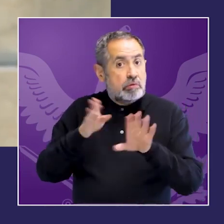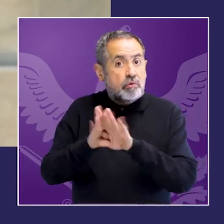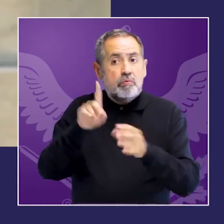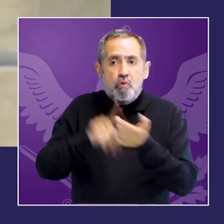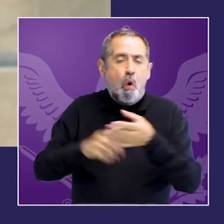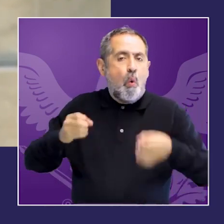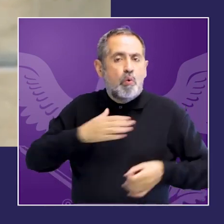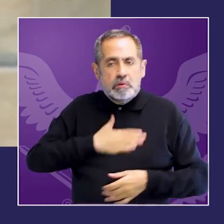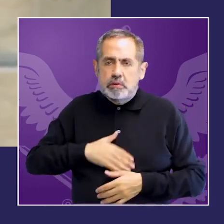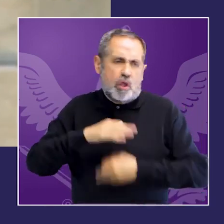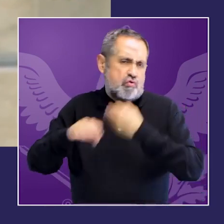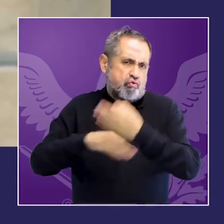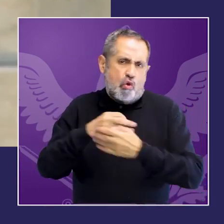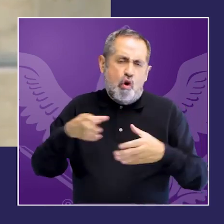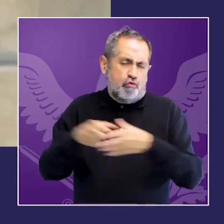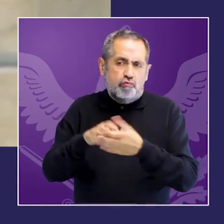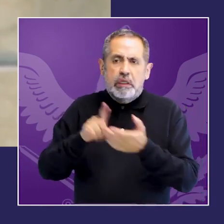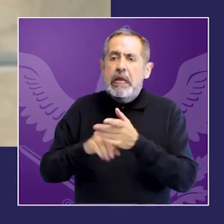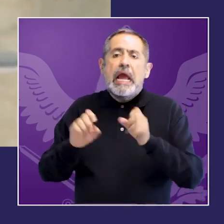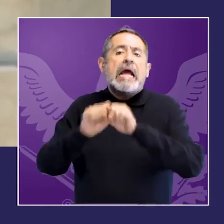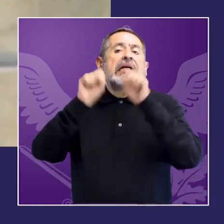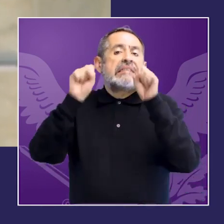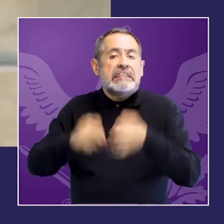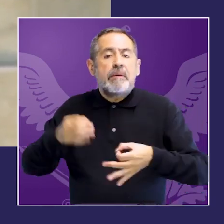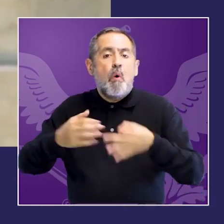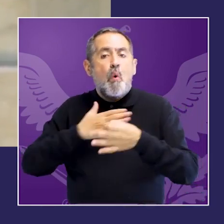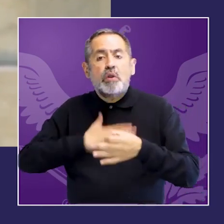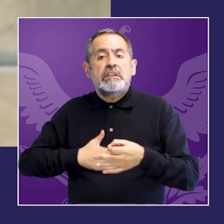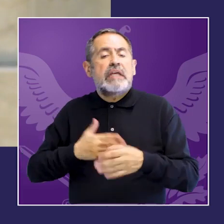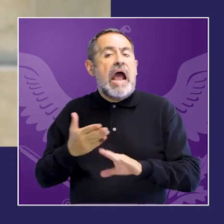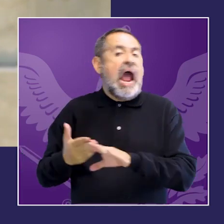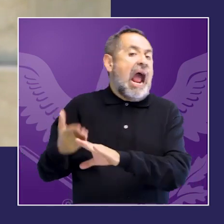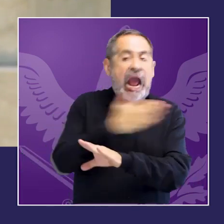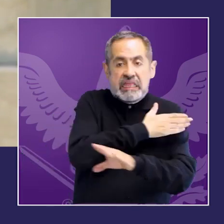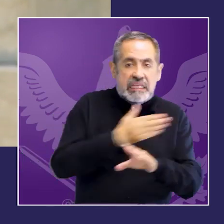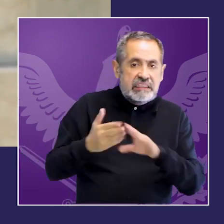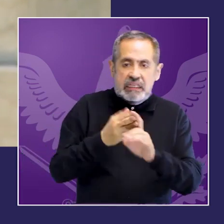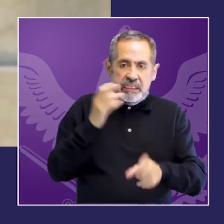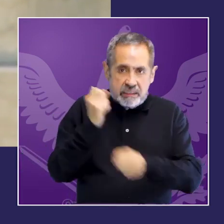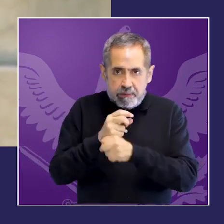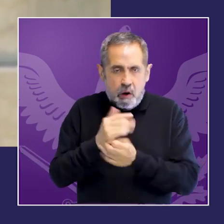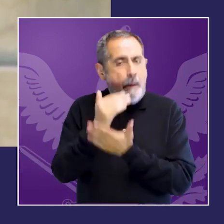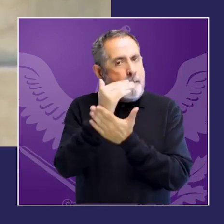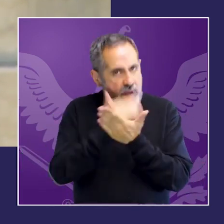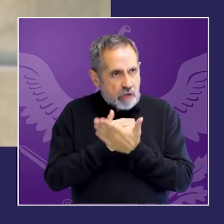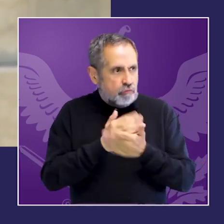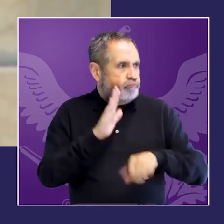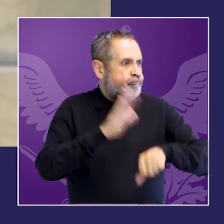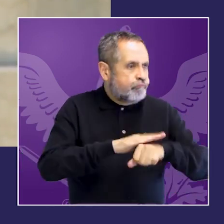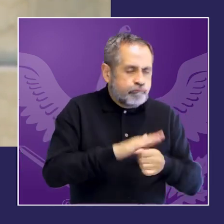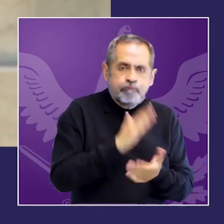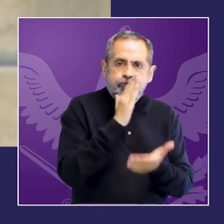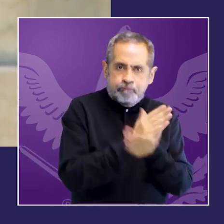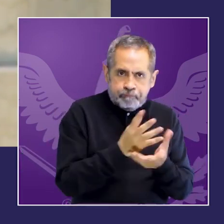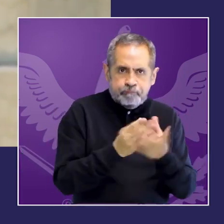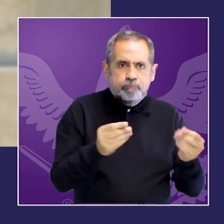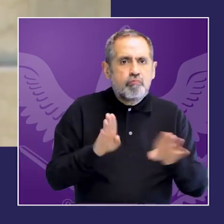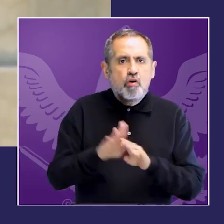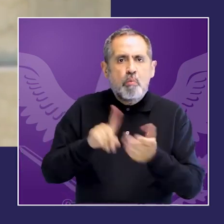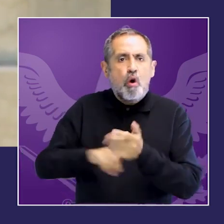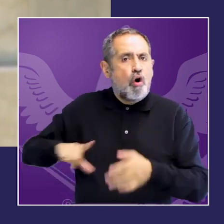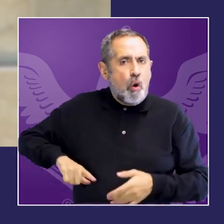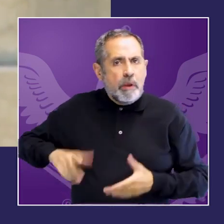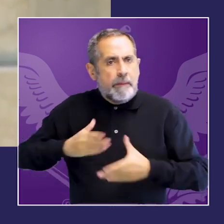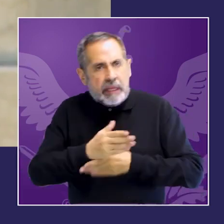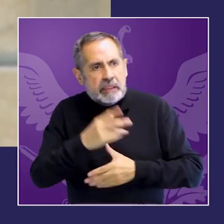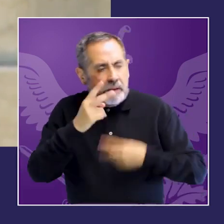la responsabilidad de la justicia penal pero en general del sistema de administración de justicia es buscar lo más temprano posible qué